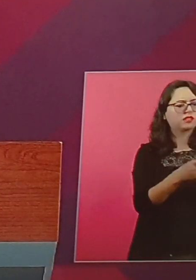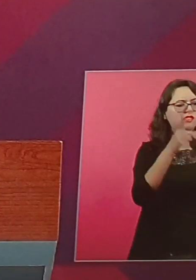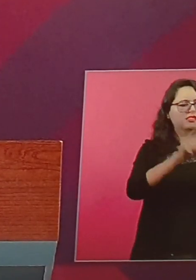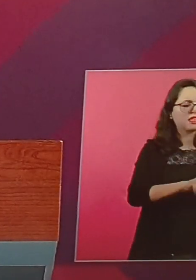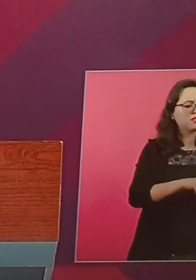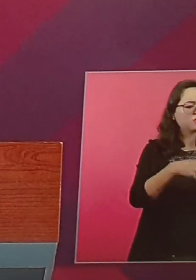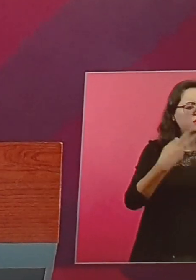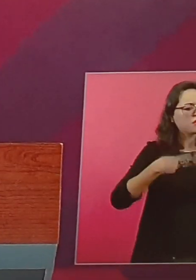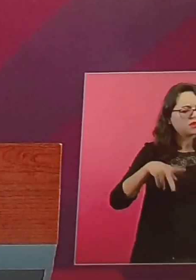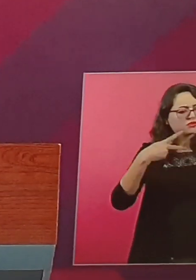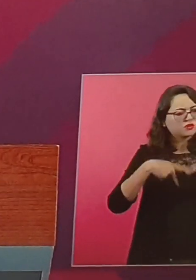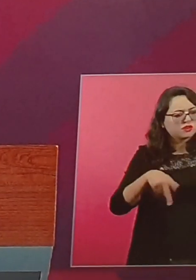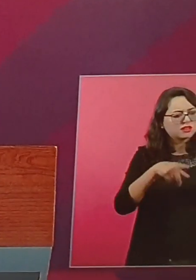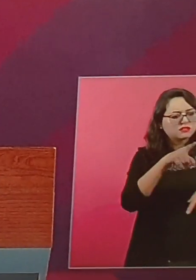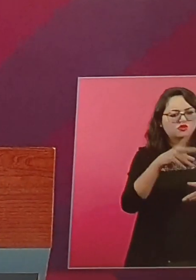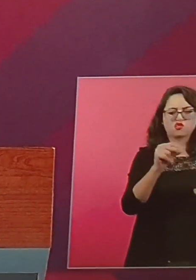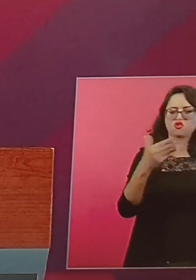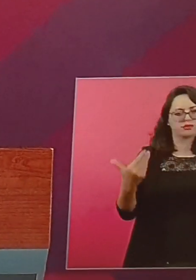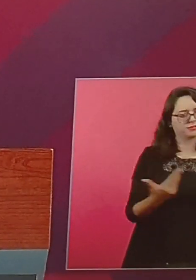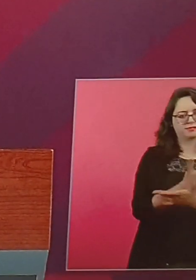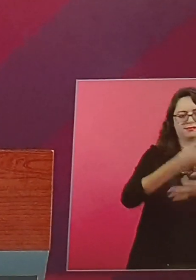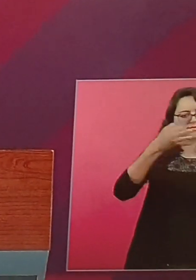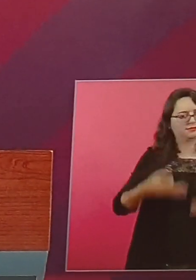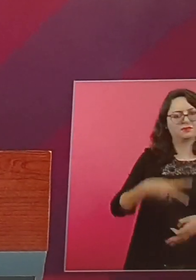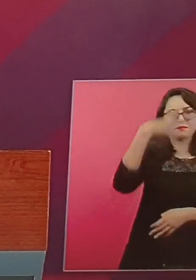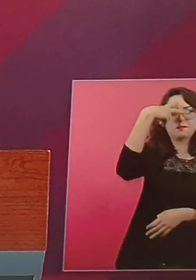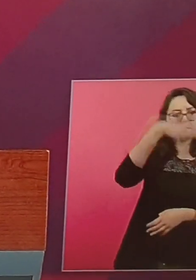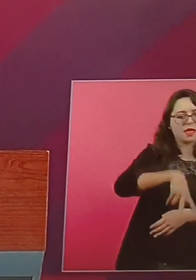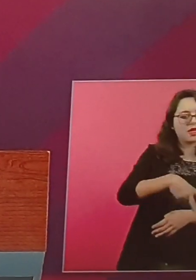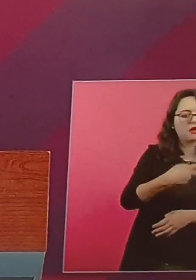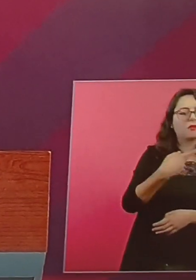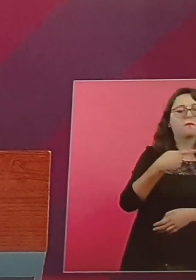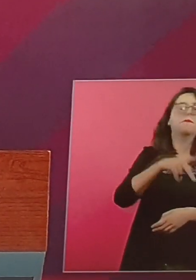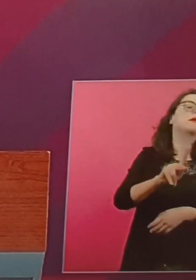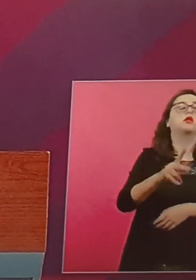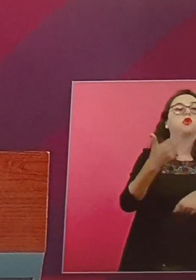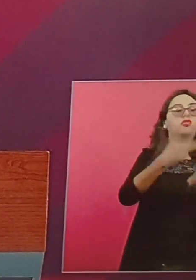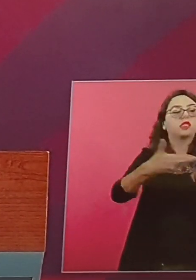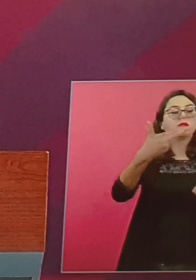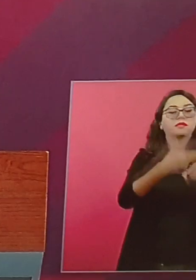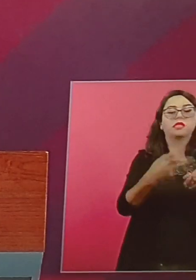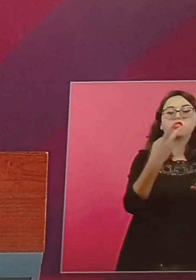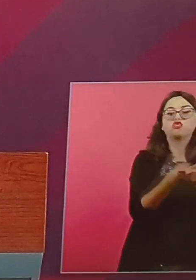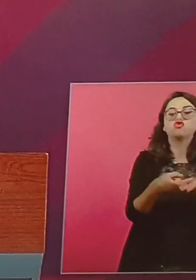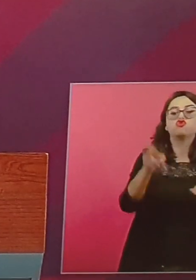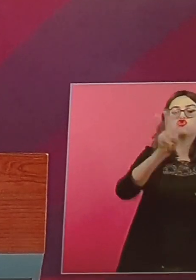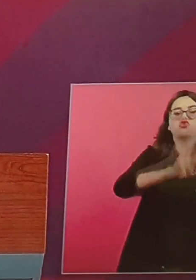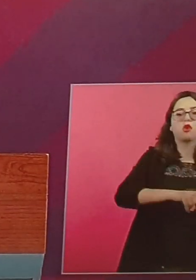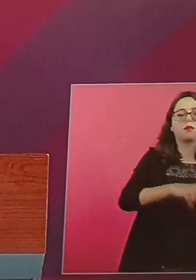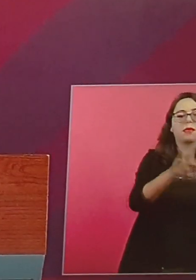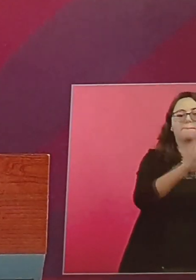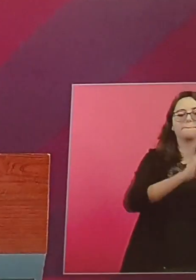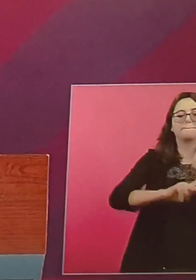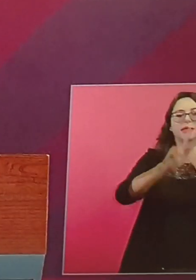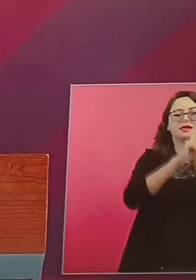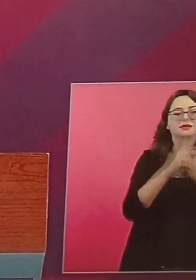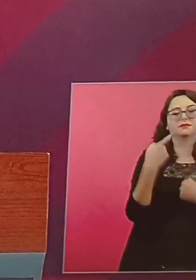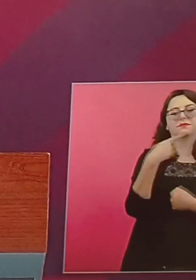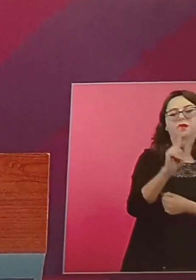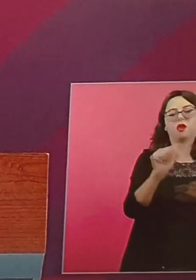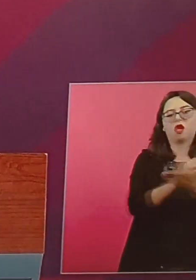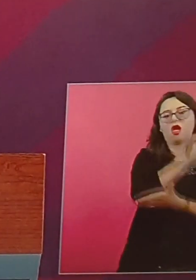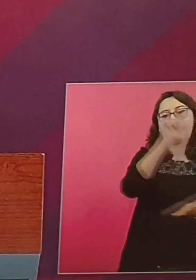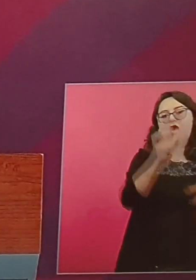Y entonces violan lo que está en el